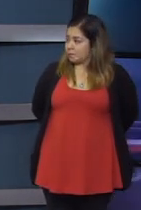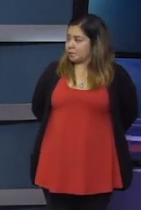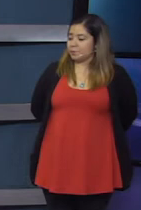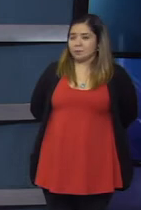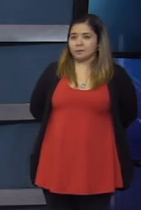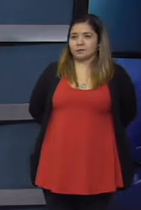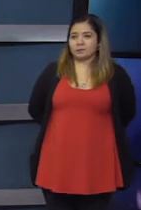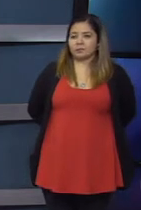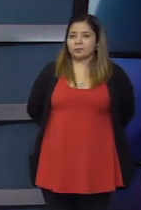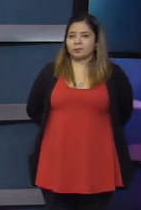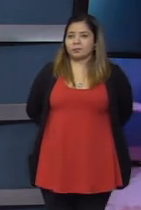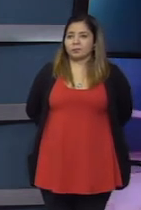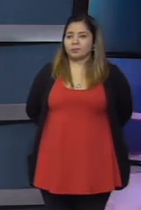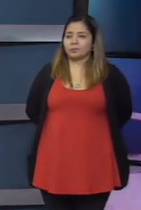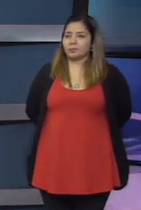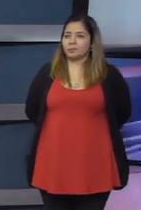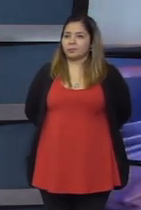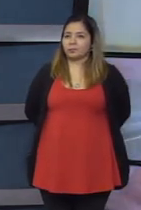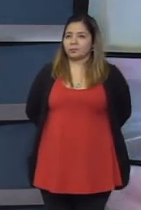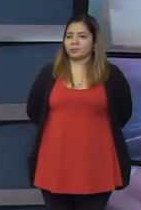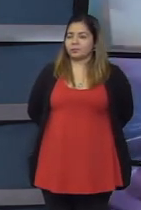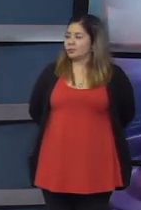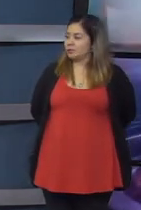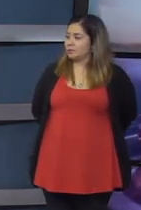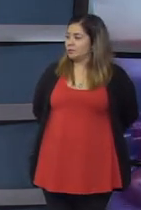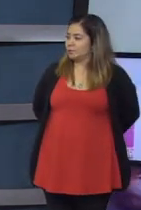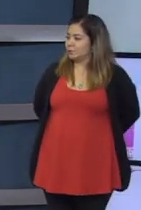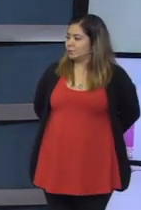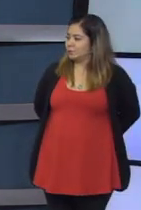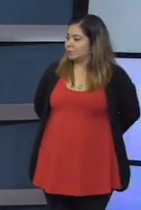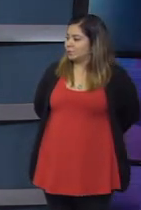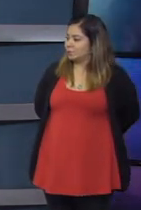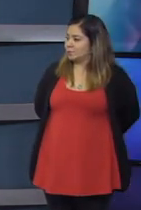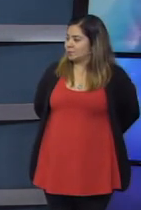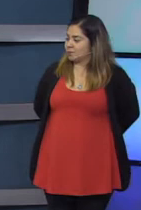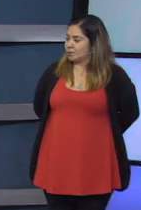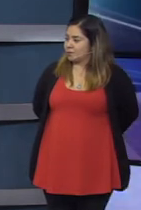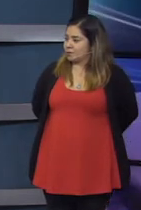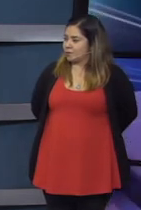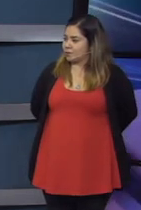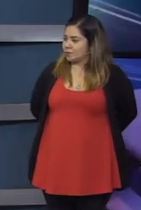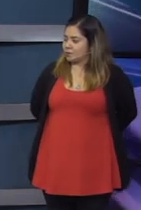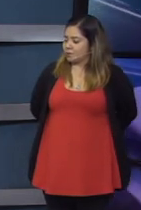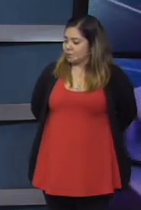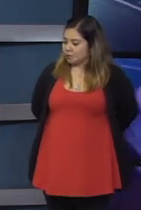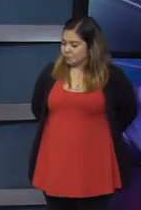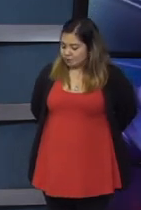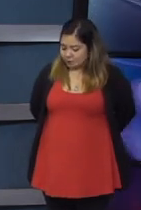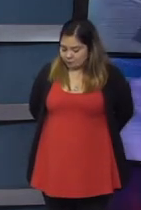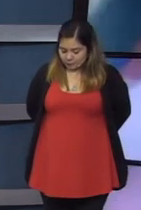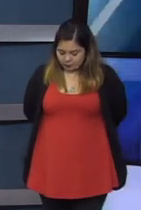manejan, no se manejan en la actividad pública estos sueldos acá y menos en estos momentos, como se repetía recién,